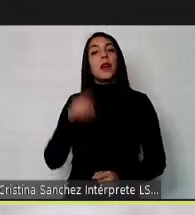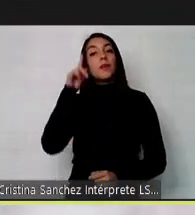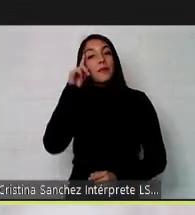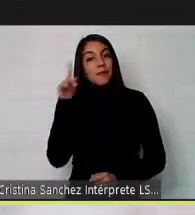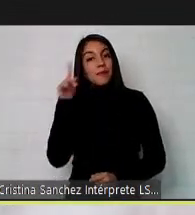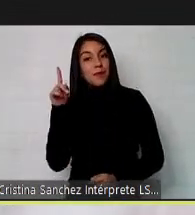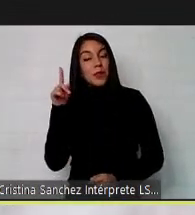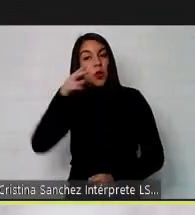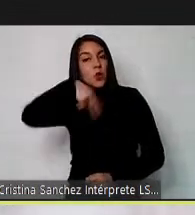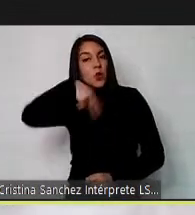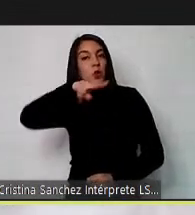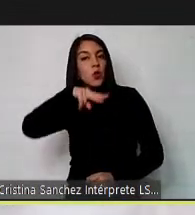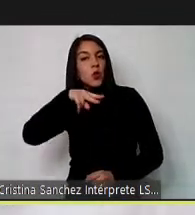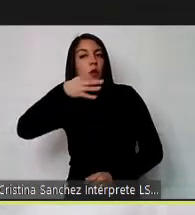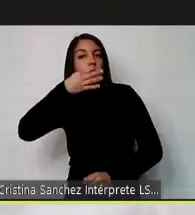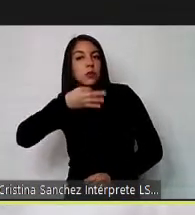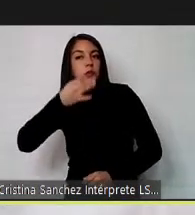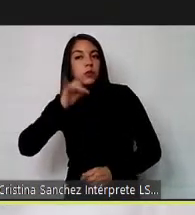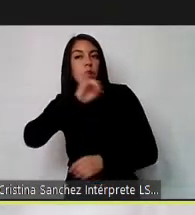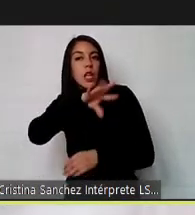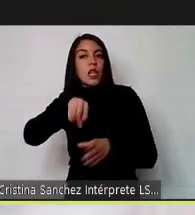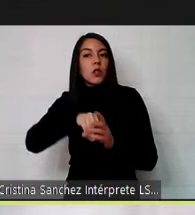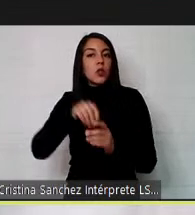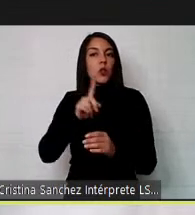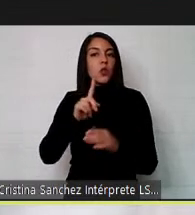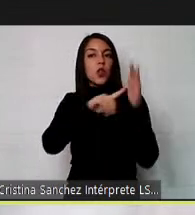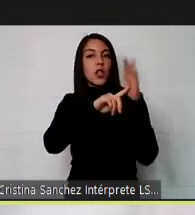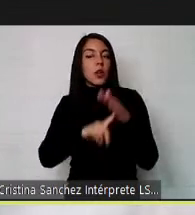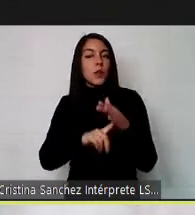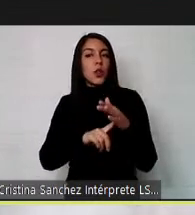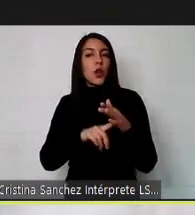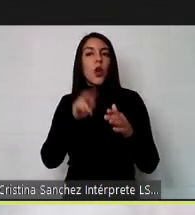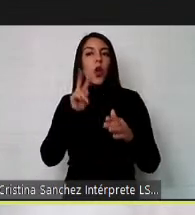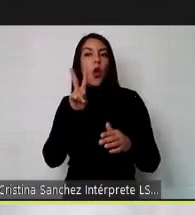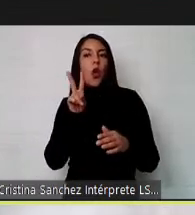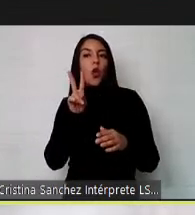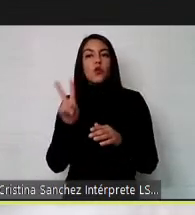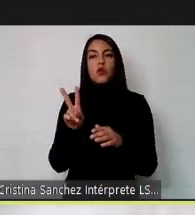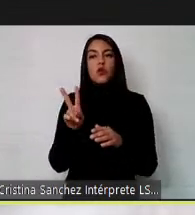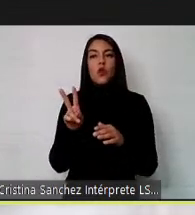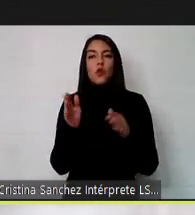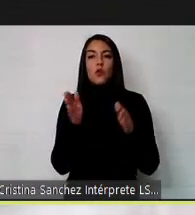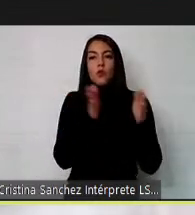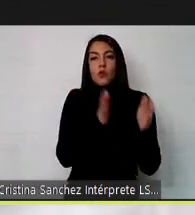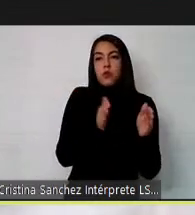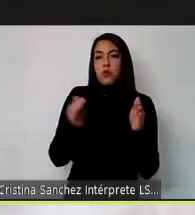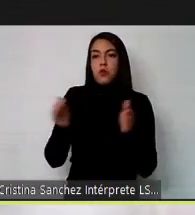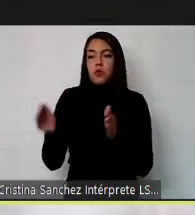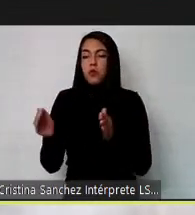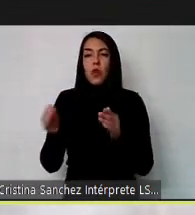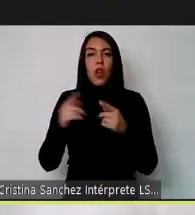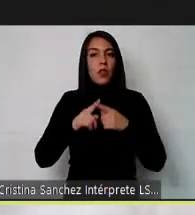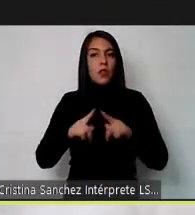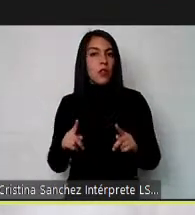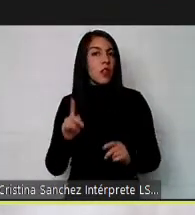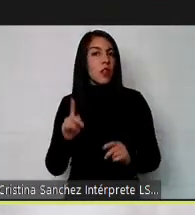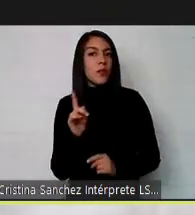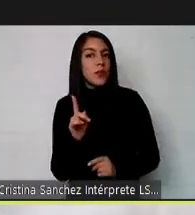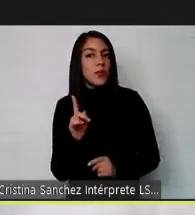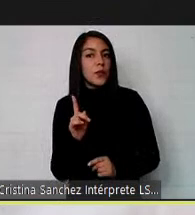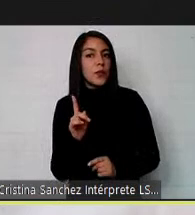hablamos de inclusión y no discriminación no son dos caras de la misma moneda porque yo puedo no tener